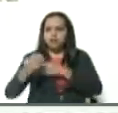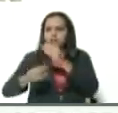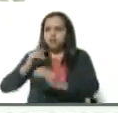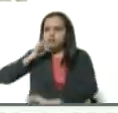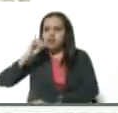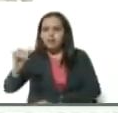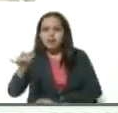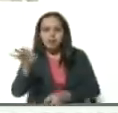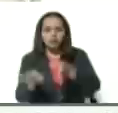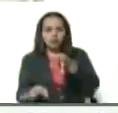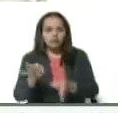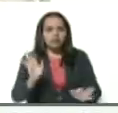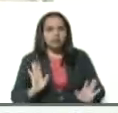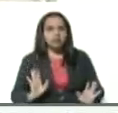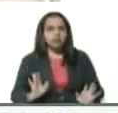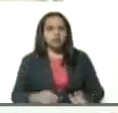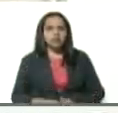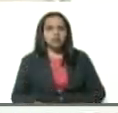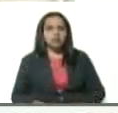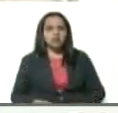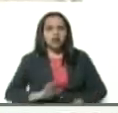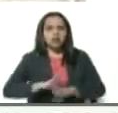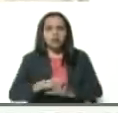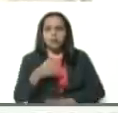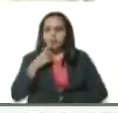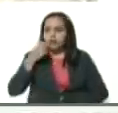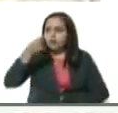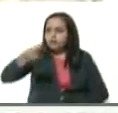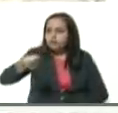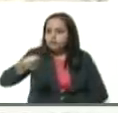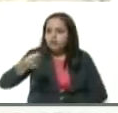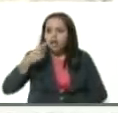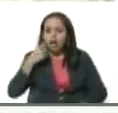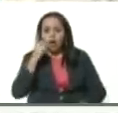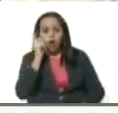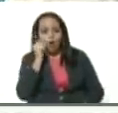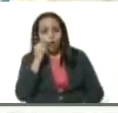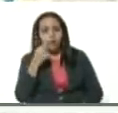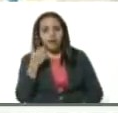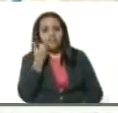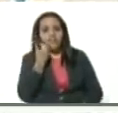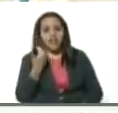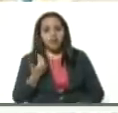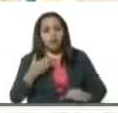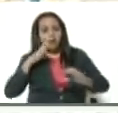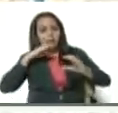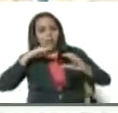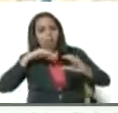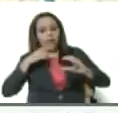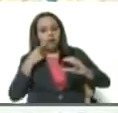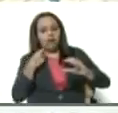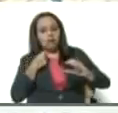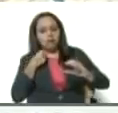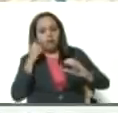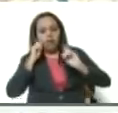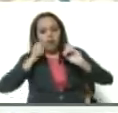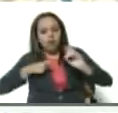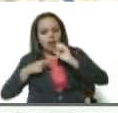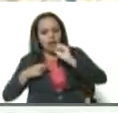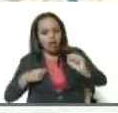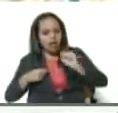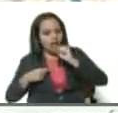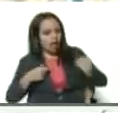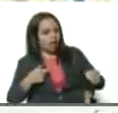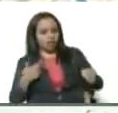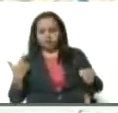justicia, porque los periodistas estaban cubriendo su noticia, él está enfermo, se quita el tapabocas. Digo,